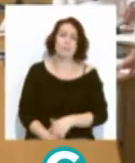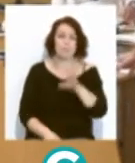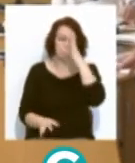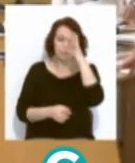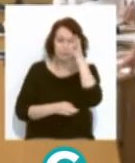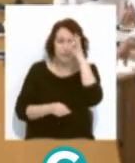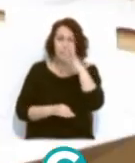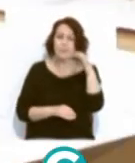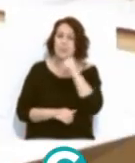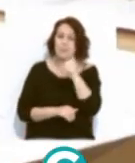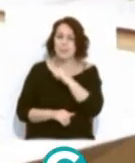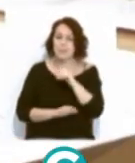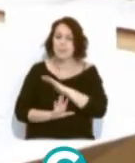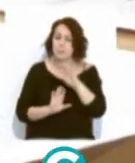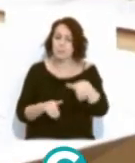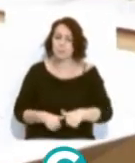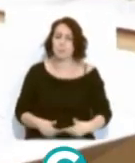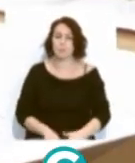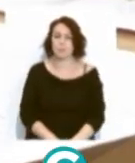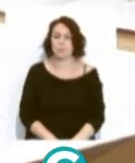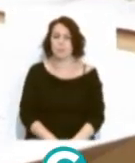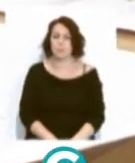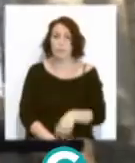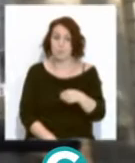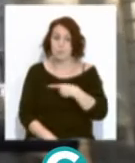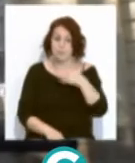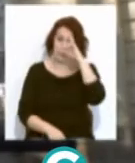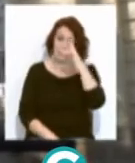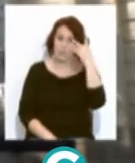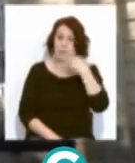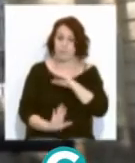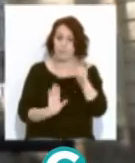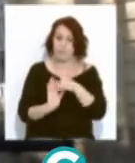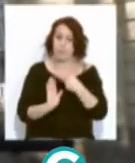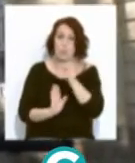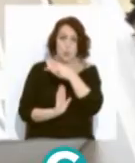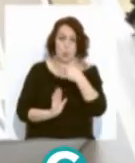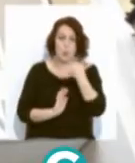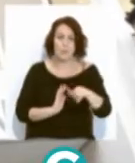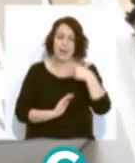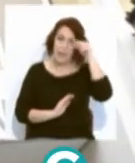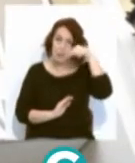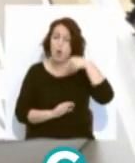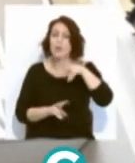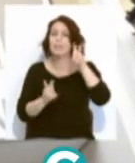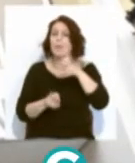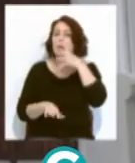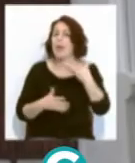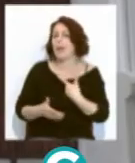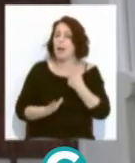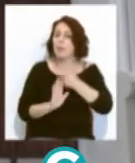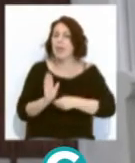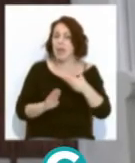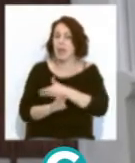concretamente a la vuelta de las vacaciones de Semana Santa. Ese es el propósito que recoge la última resolución del rector sobre la actualización de medidas